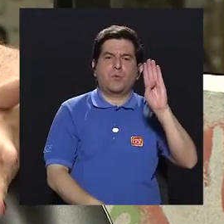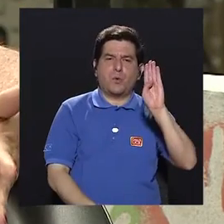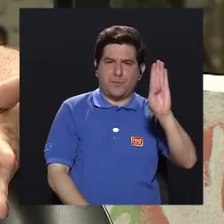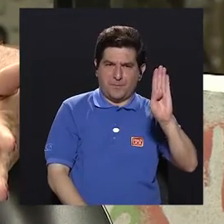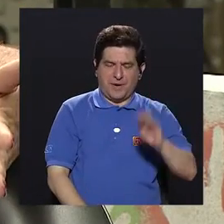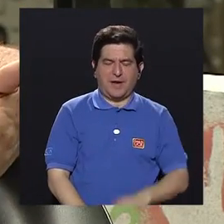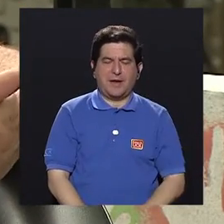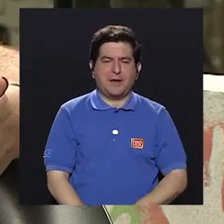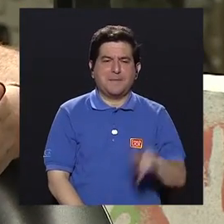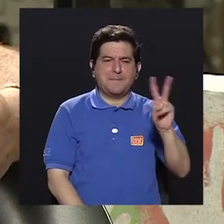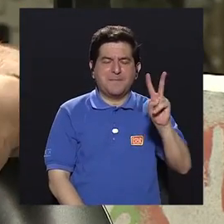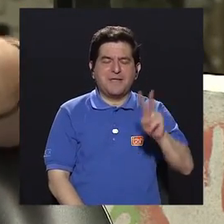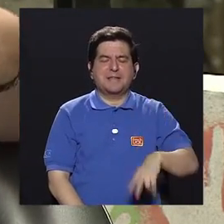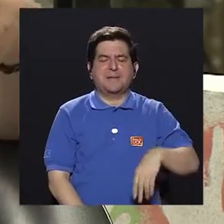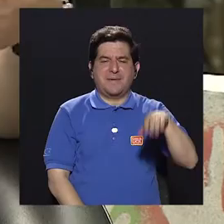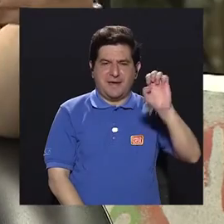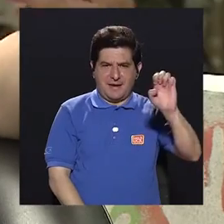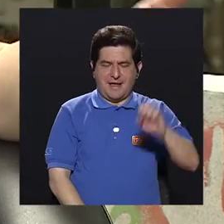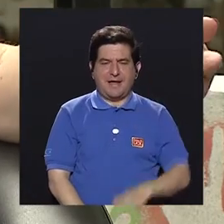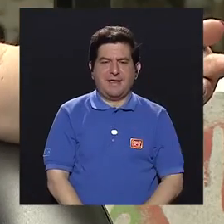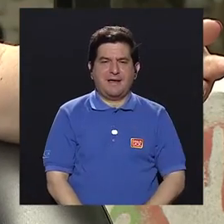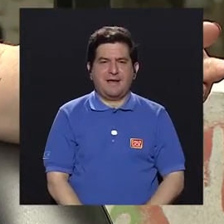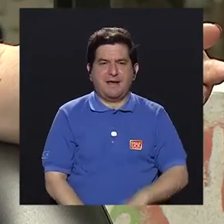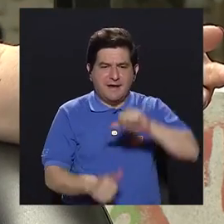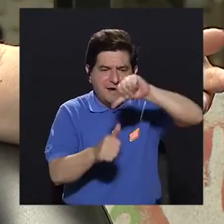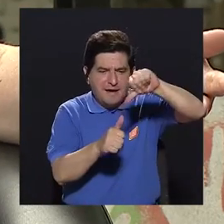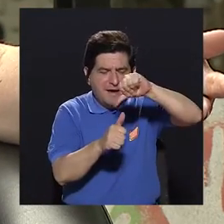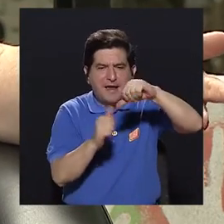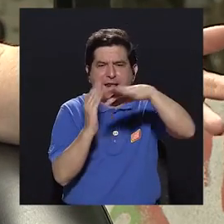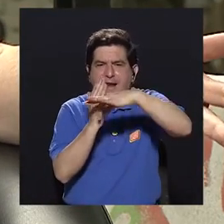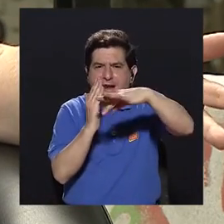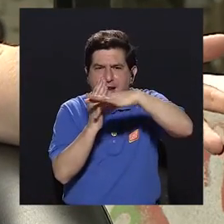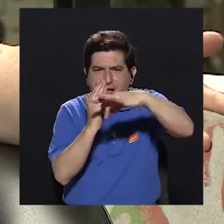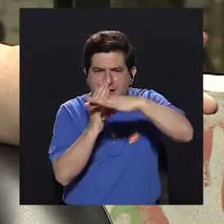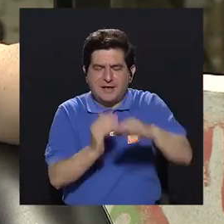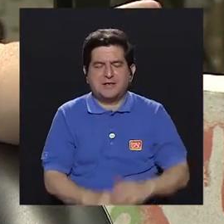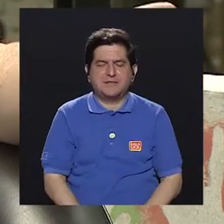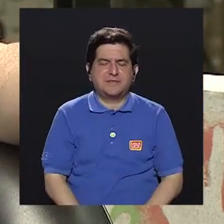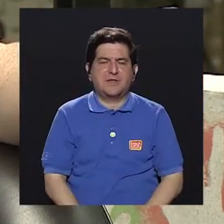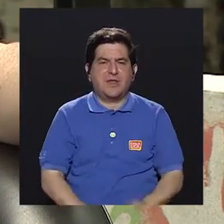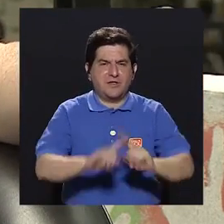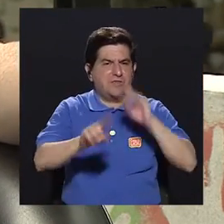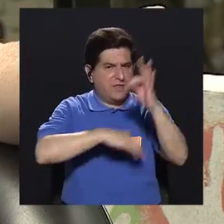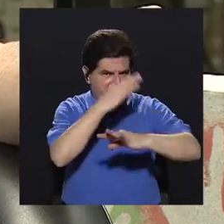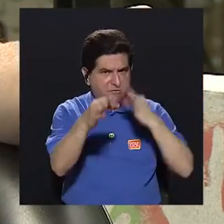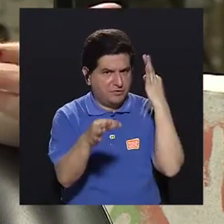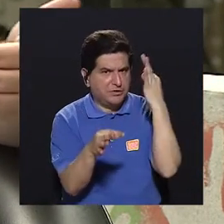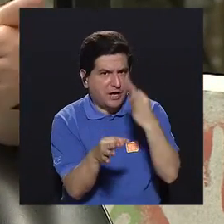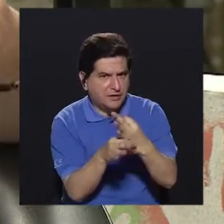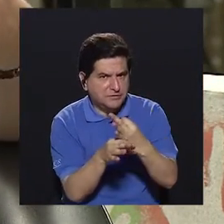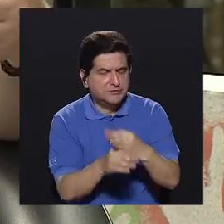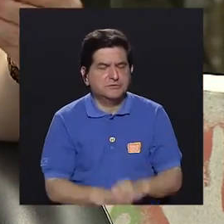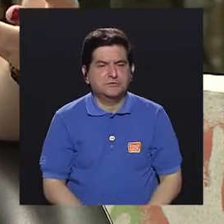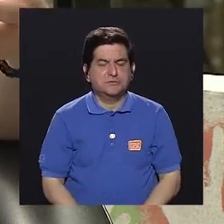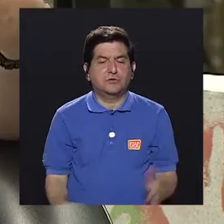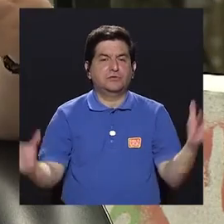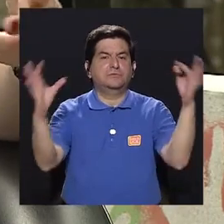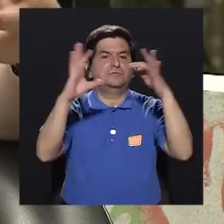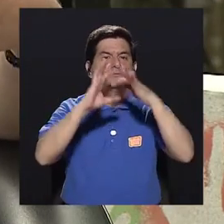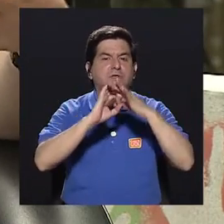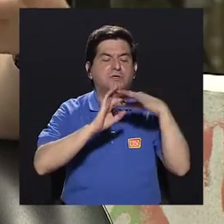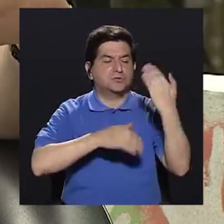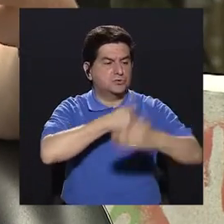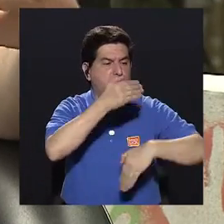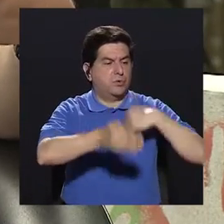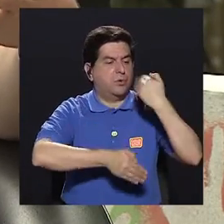la vitamina E, los ácidos grasos monoinsaturados, poliinsaturados, que tienen que ver con